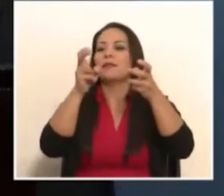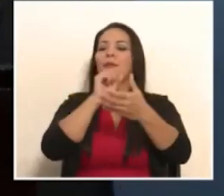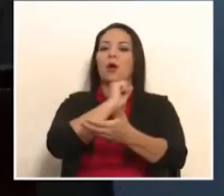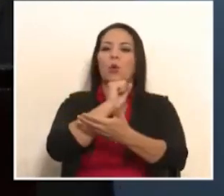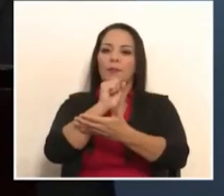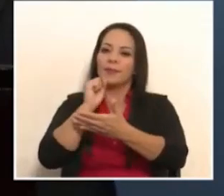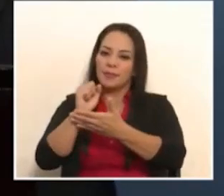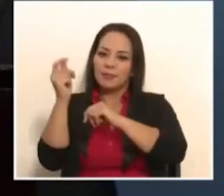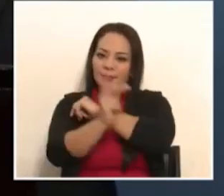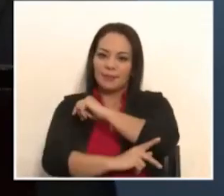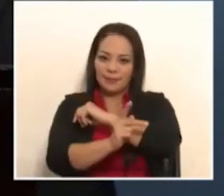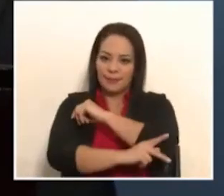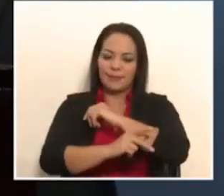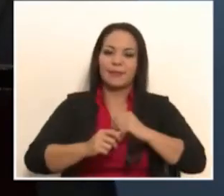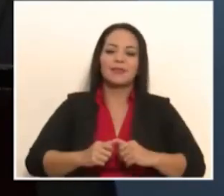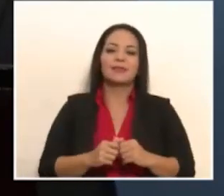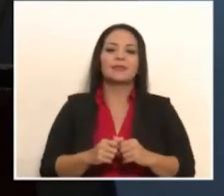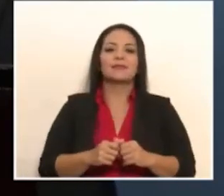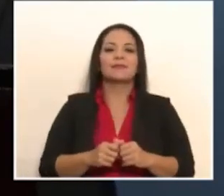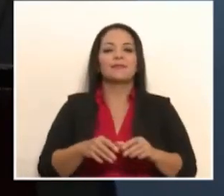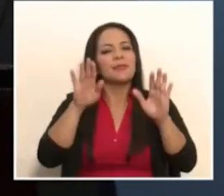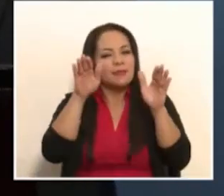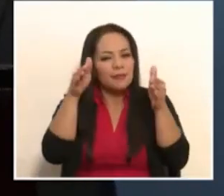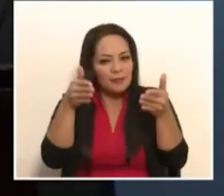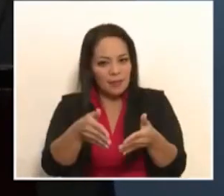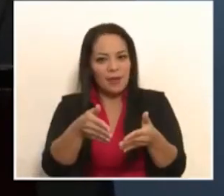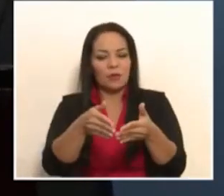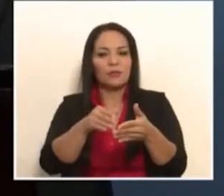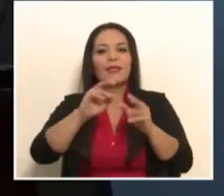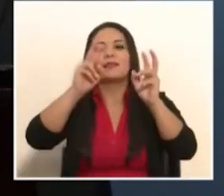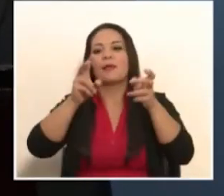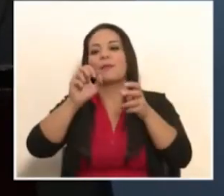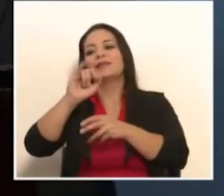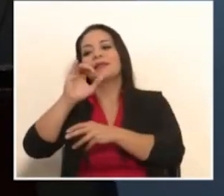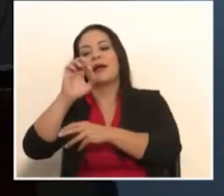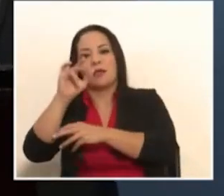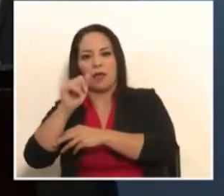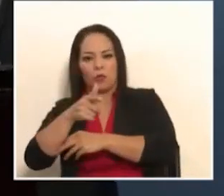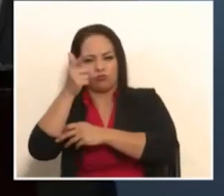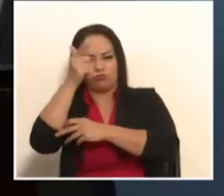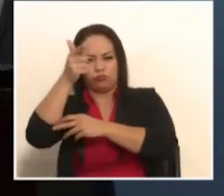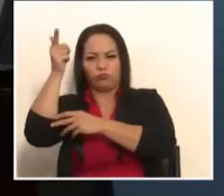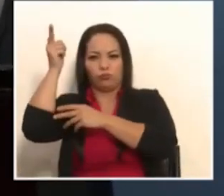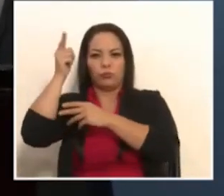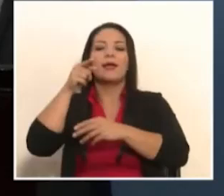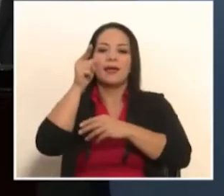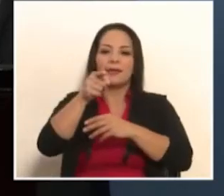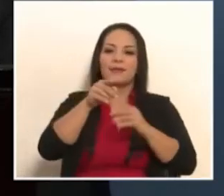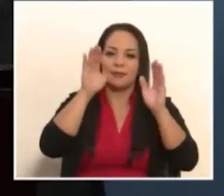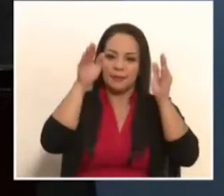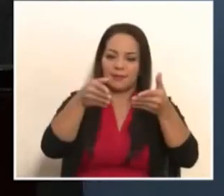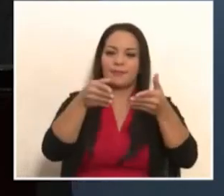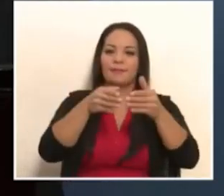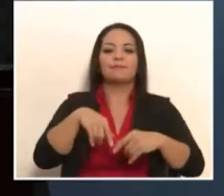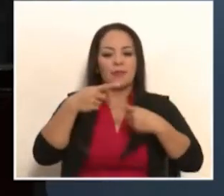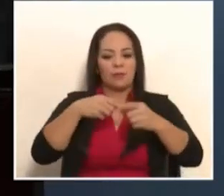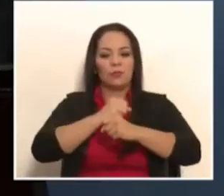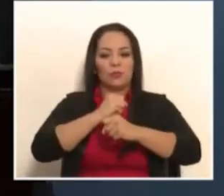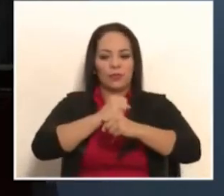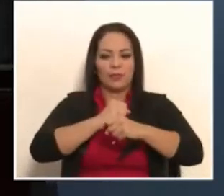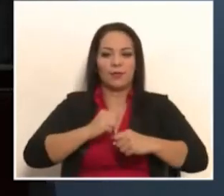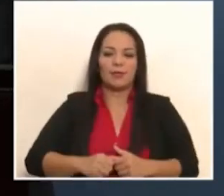país y esencialmente centrados en el sicariato. Esta es la línea operacional que hemos